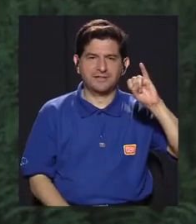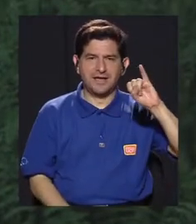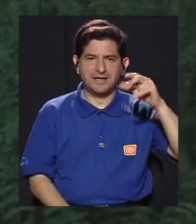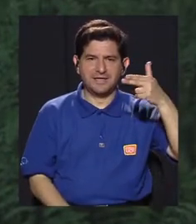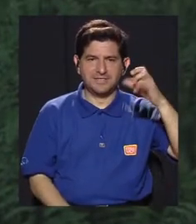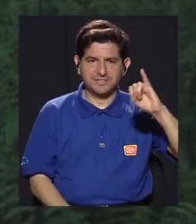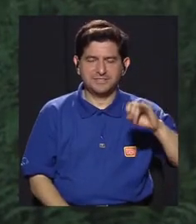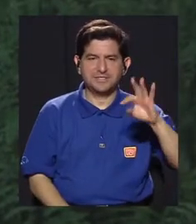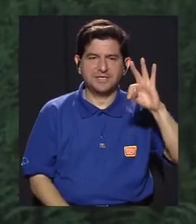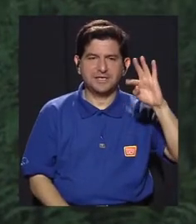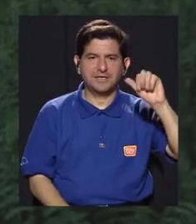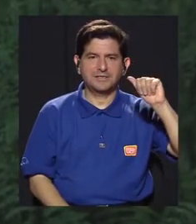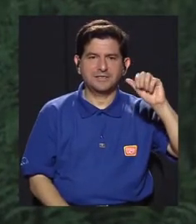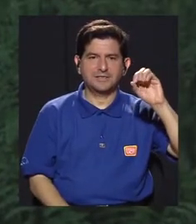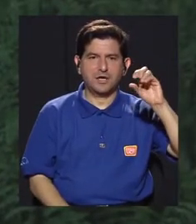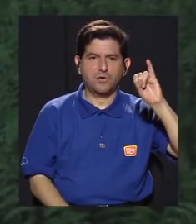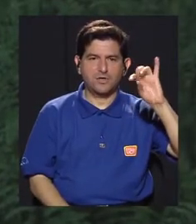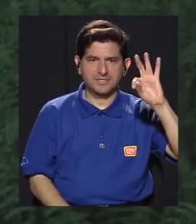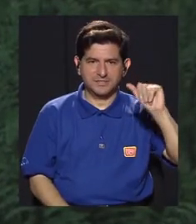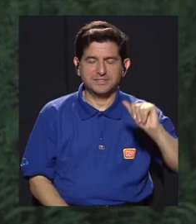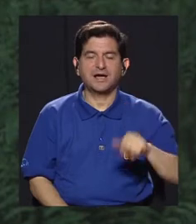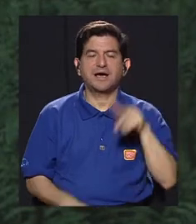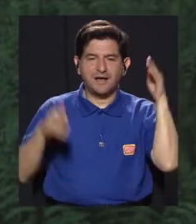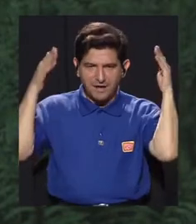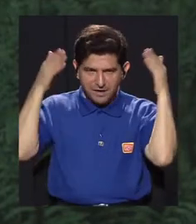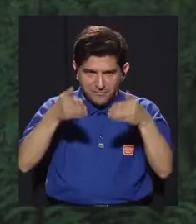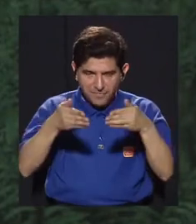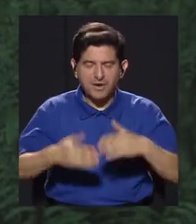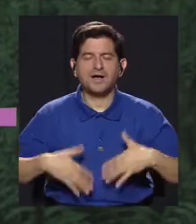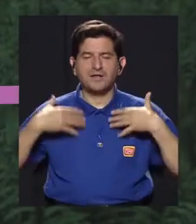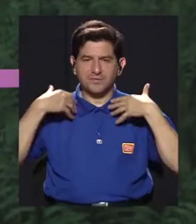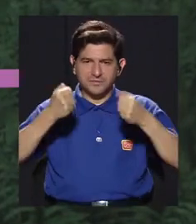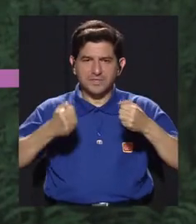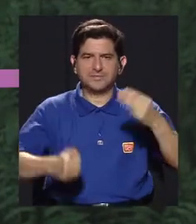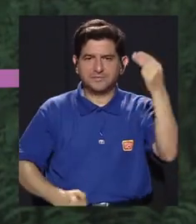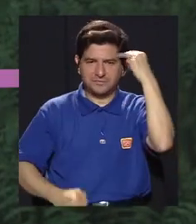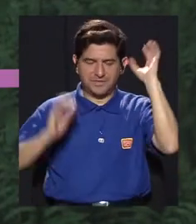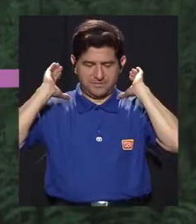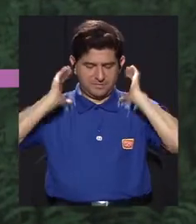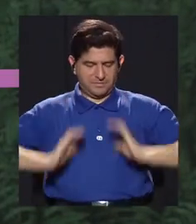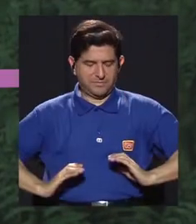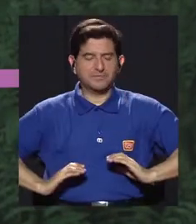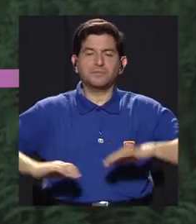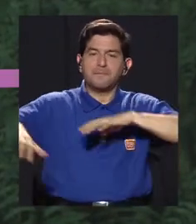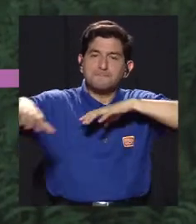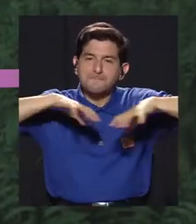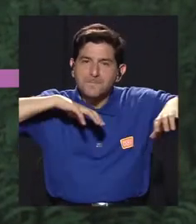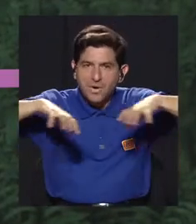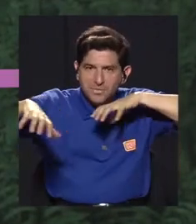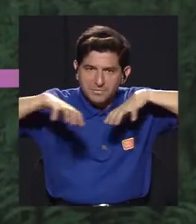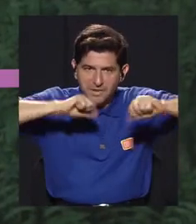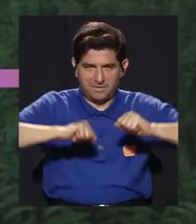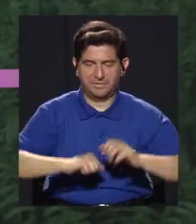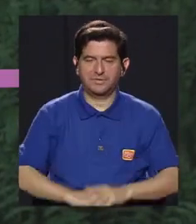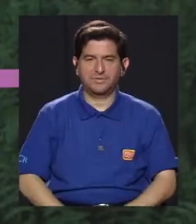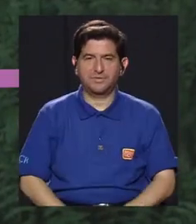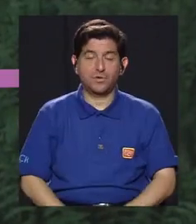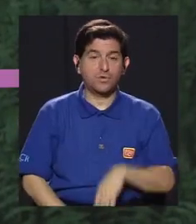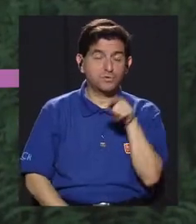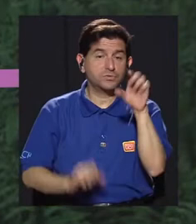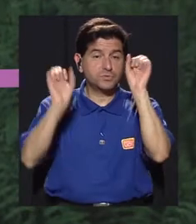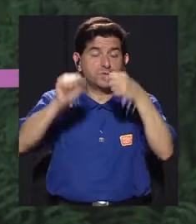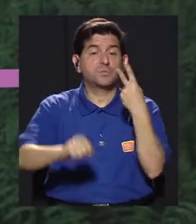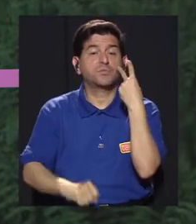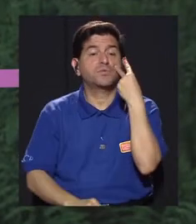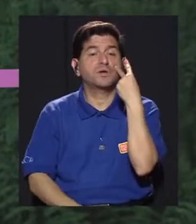justamente lo que practicamos es un Tai Chi que va con el enfoque hacia la salud del cuerpo y la mente. Y es un movimiento que,